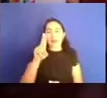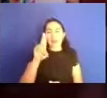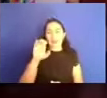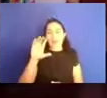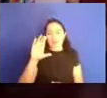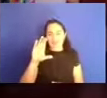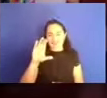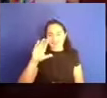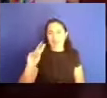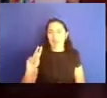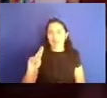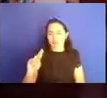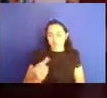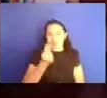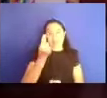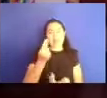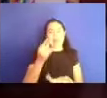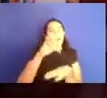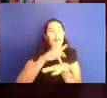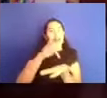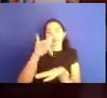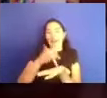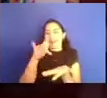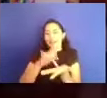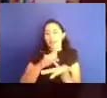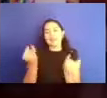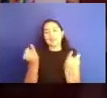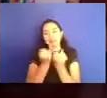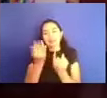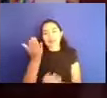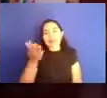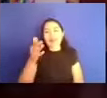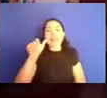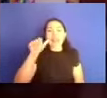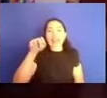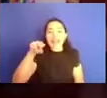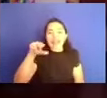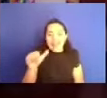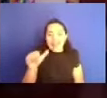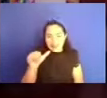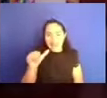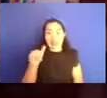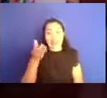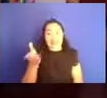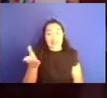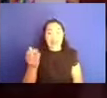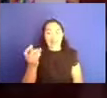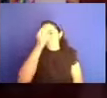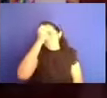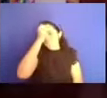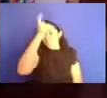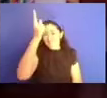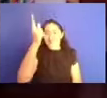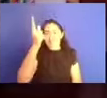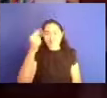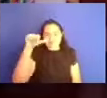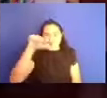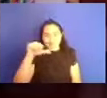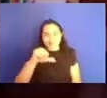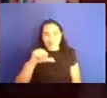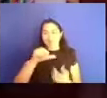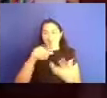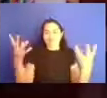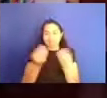para que esto llegue a todos ustedes. A Ana, Ana Valle, la impulsora de la idea de estas charlas, promotora y